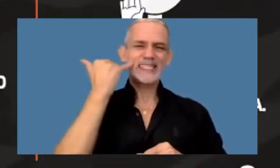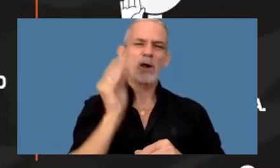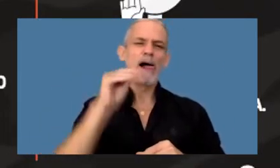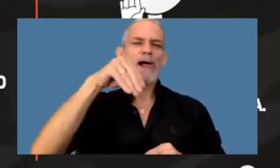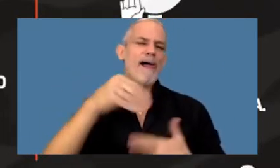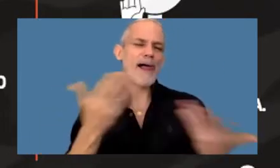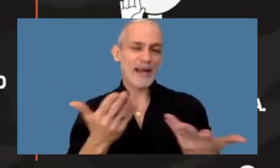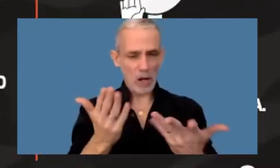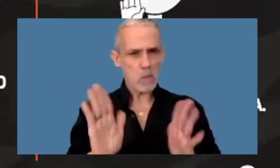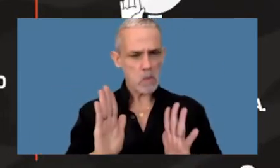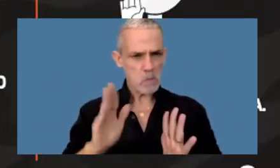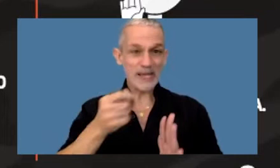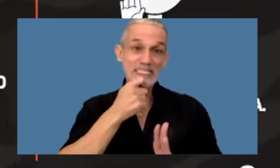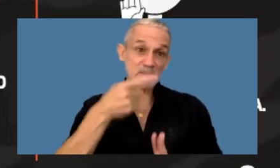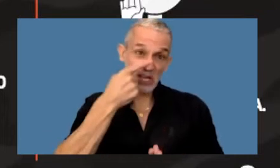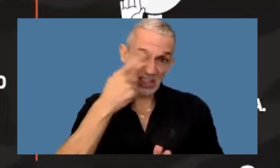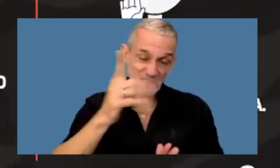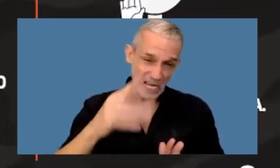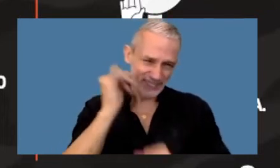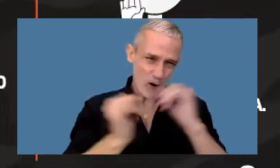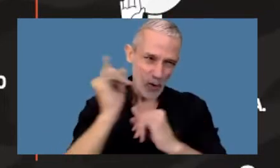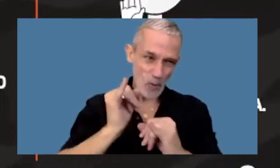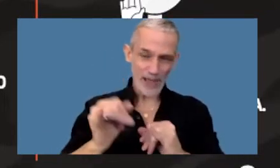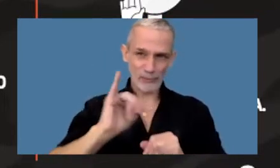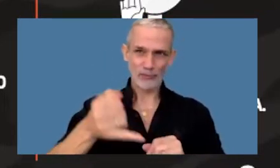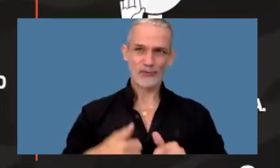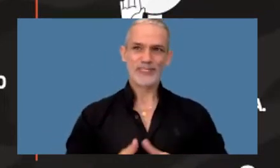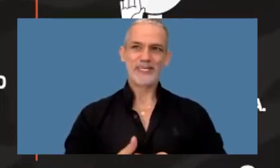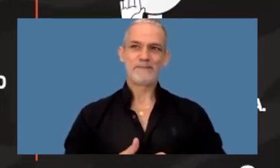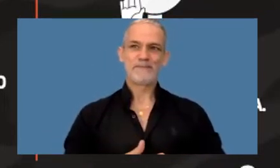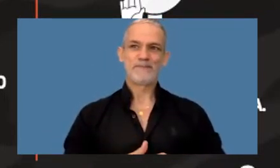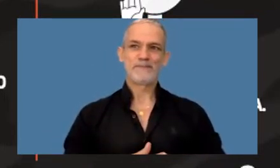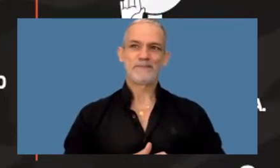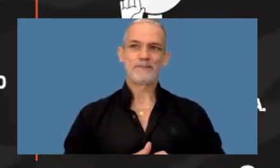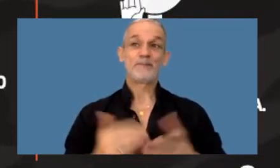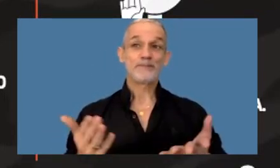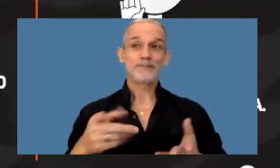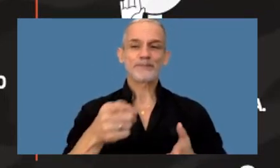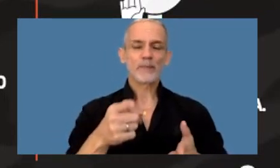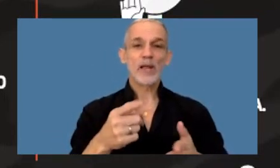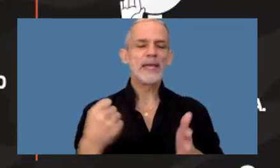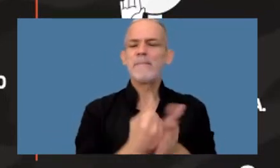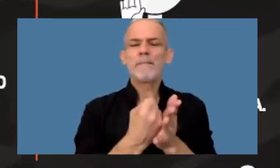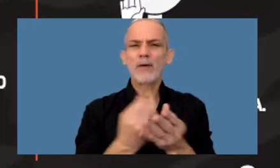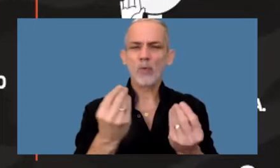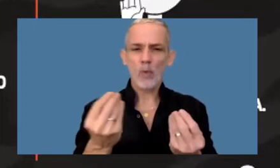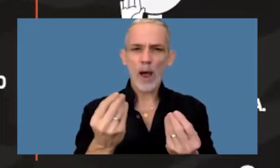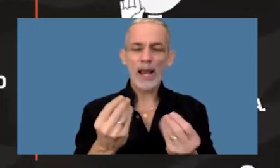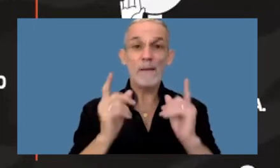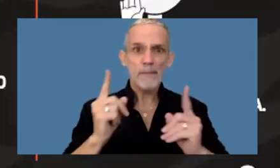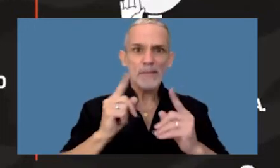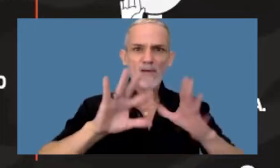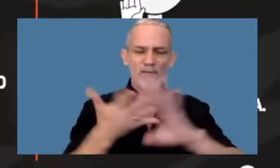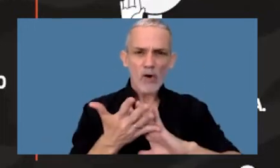con todo gusto en la medida que les interese y les parezca interesante conocer el impacto que las mismas